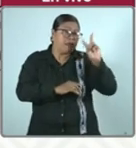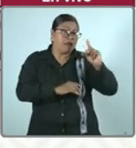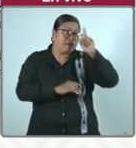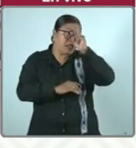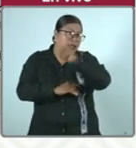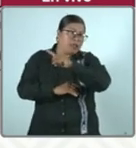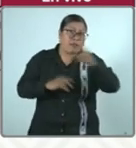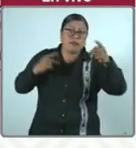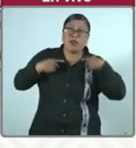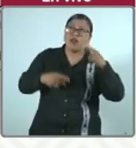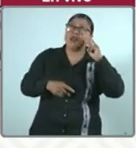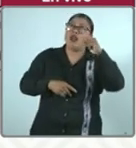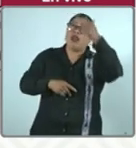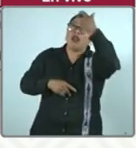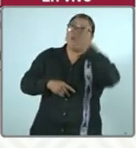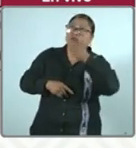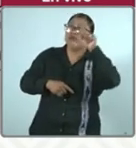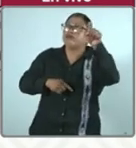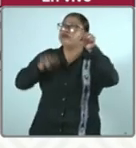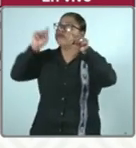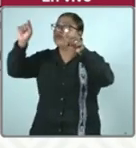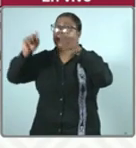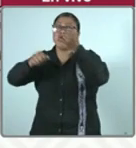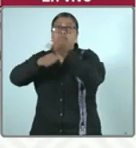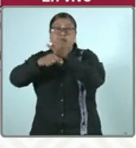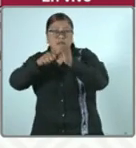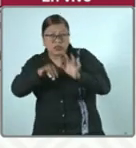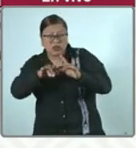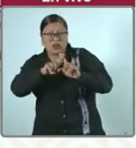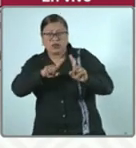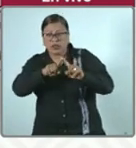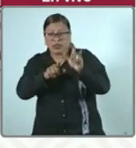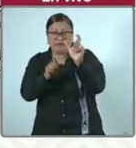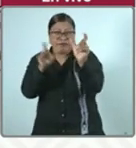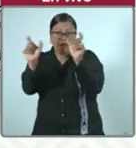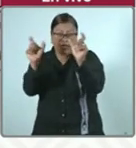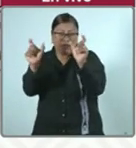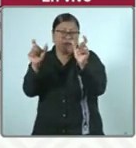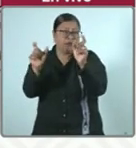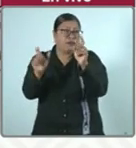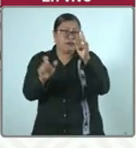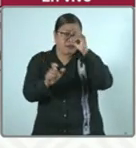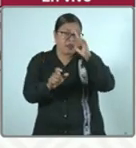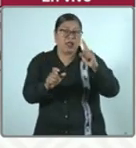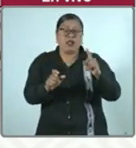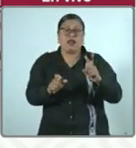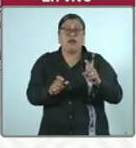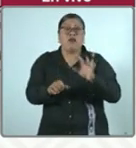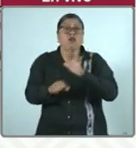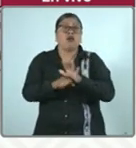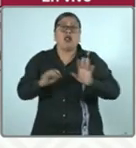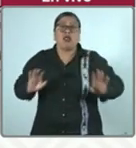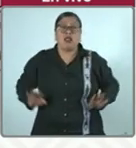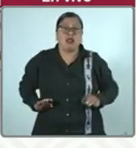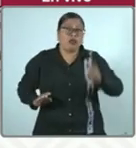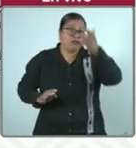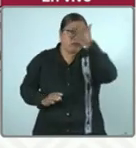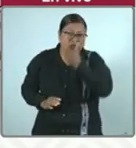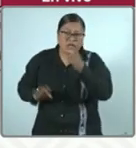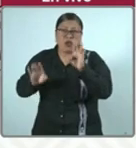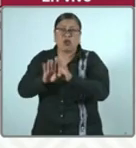todos vean estas lonas, vean los datos de esas dos personas, con las características de cómo fue que